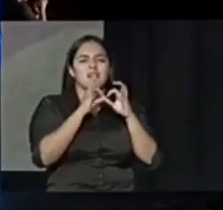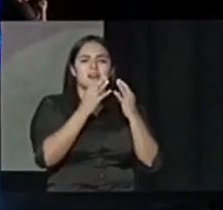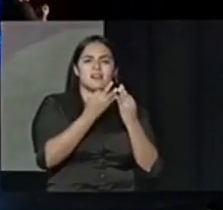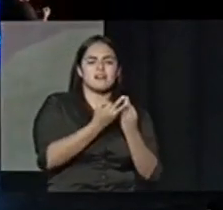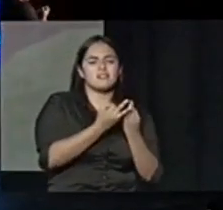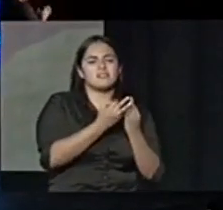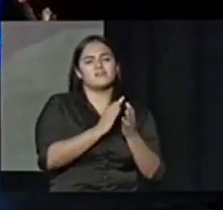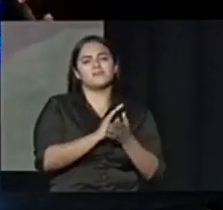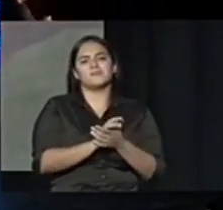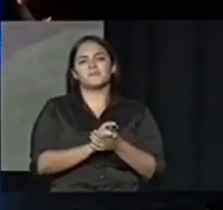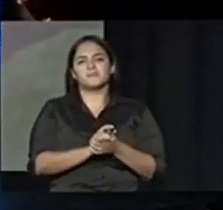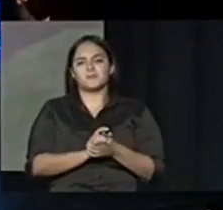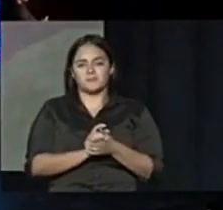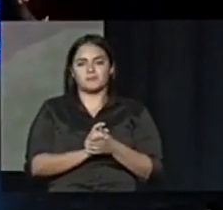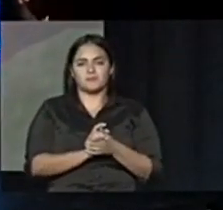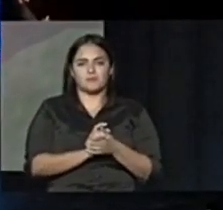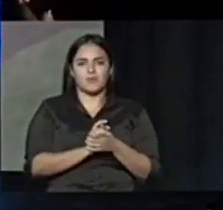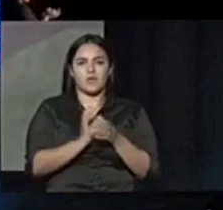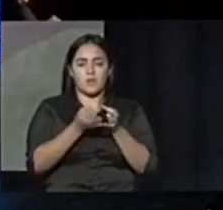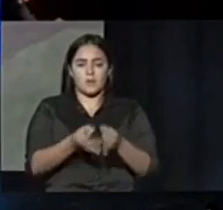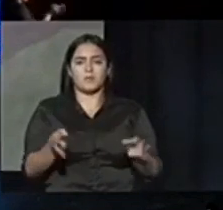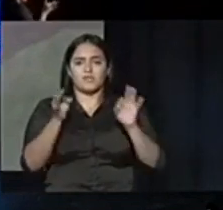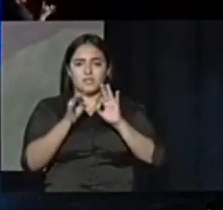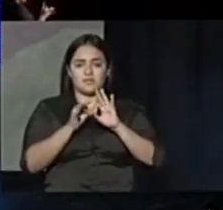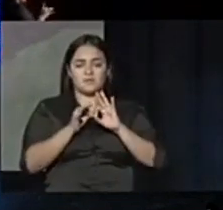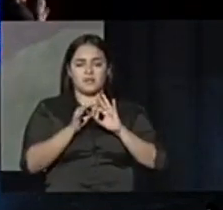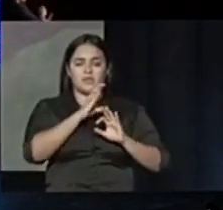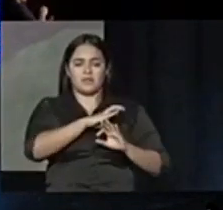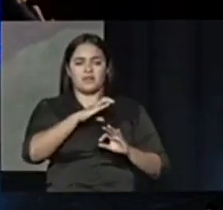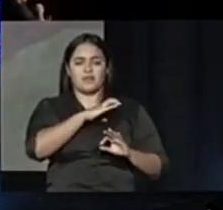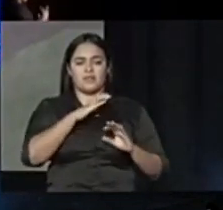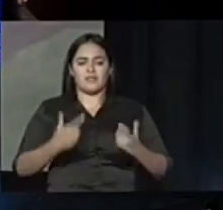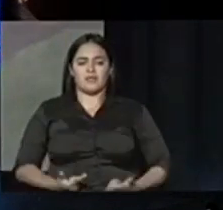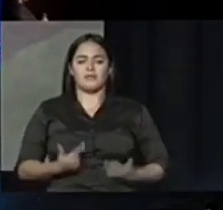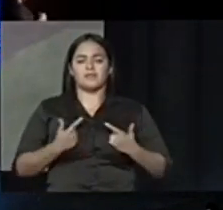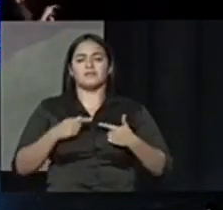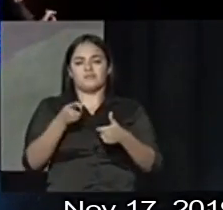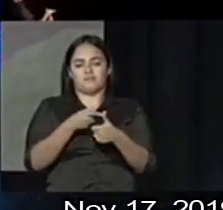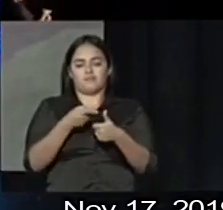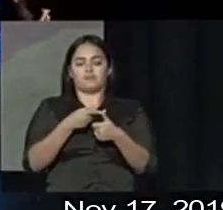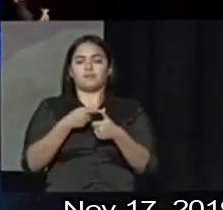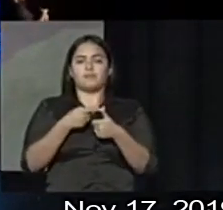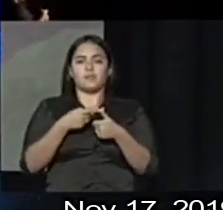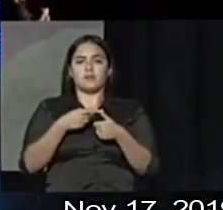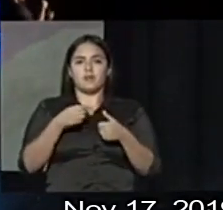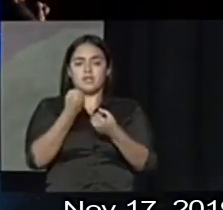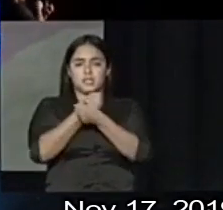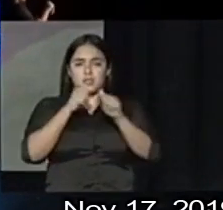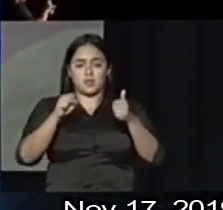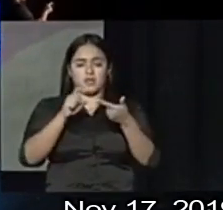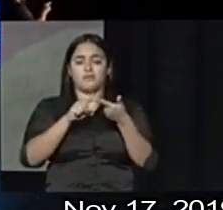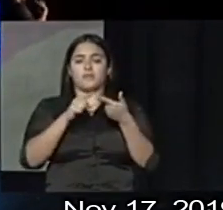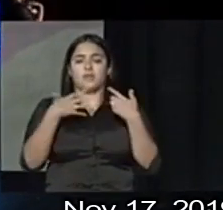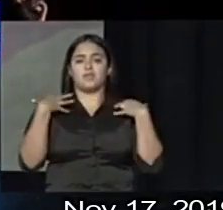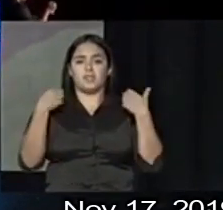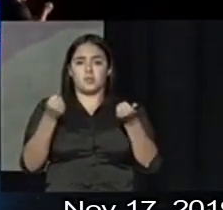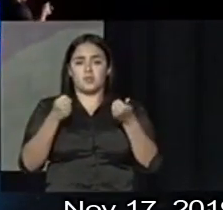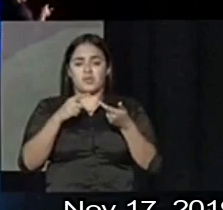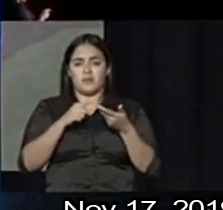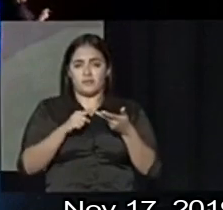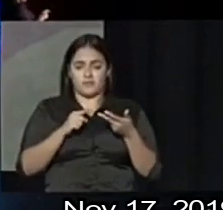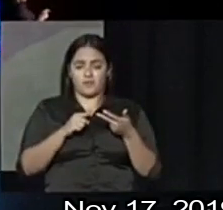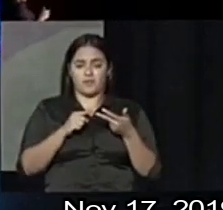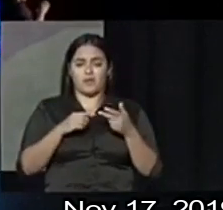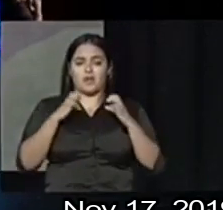principales componentes de una calidad de vida digna son la seguridad la salud la educación y la atención y